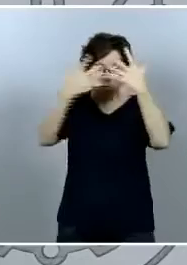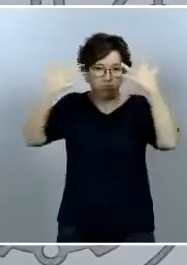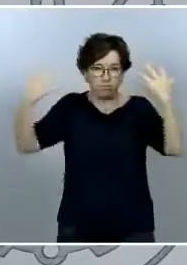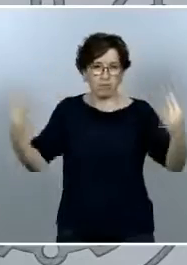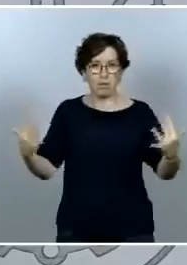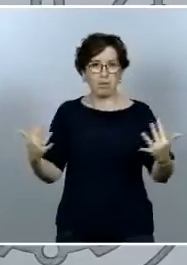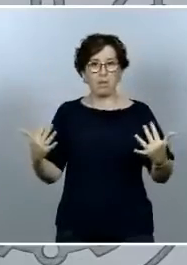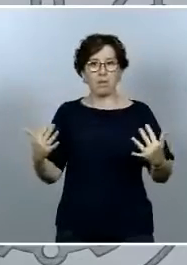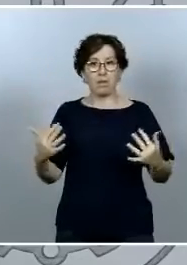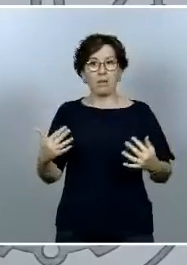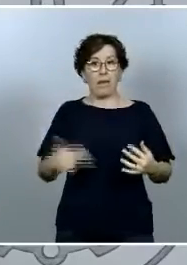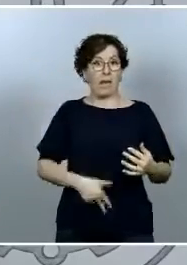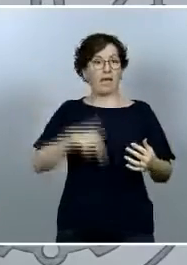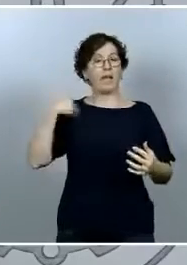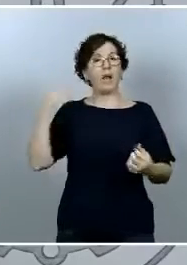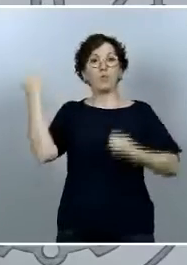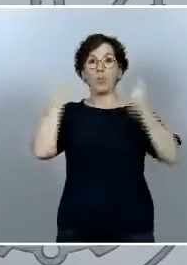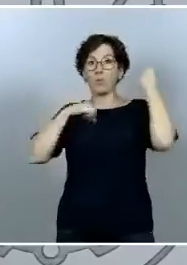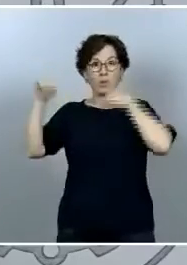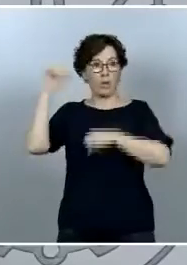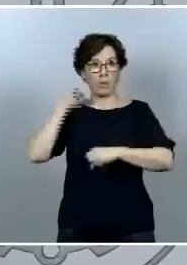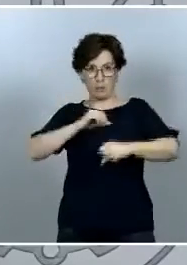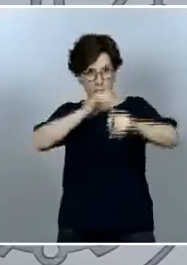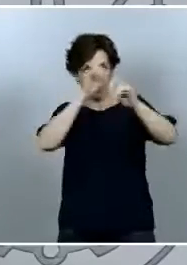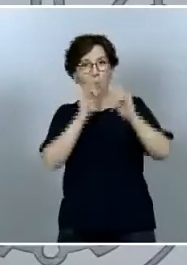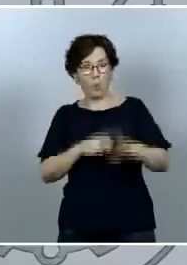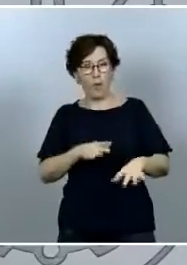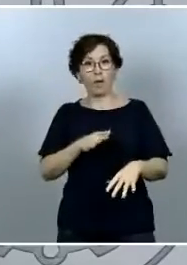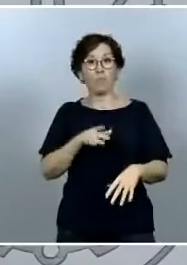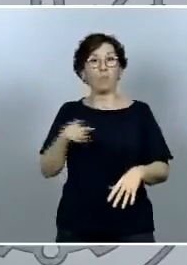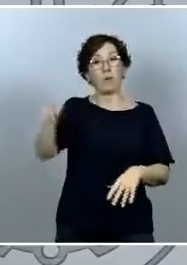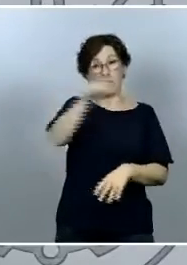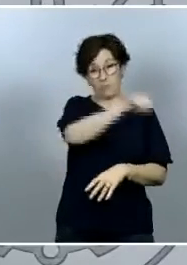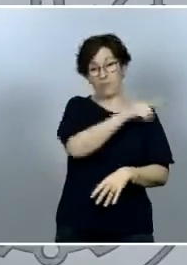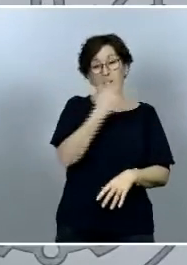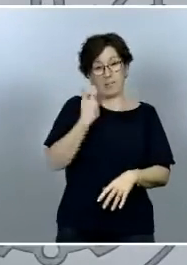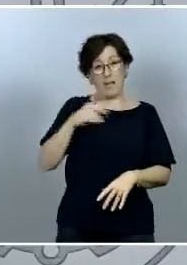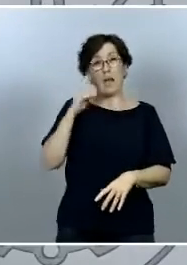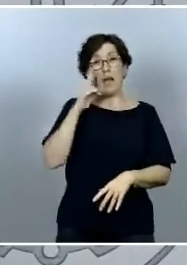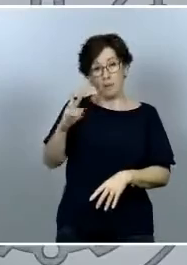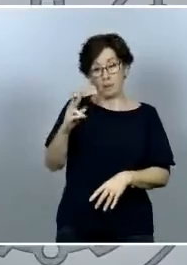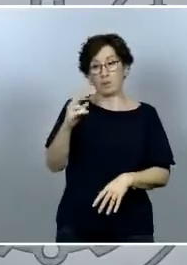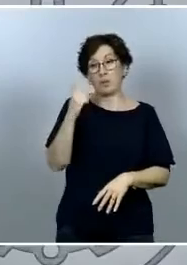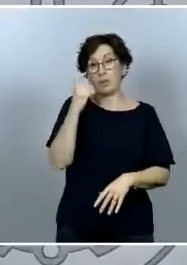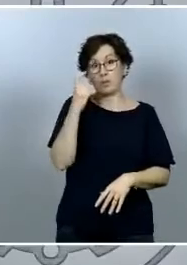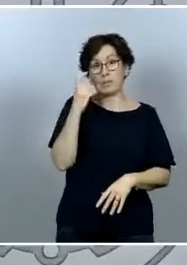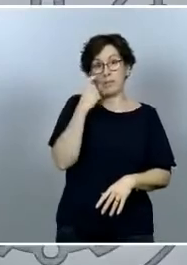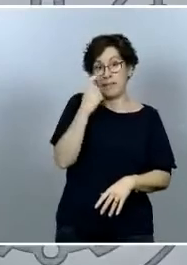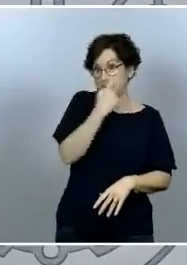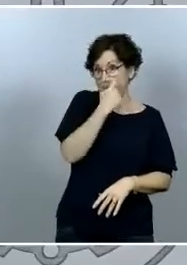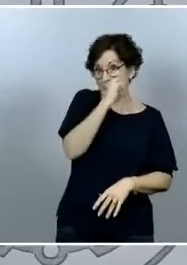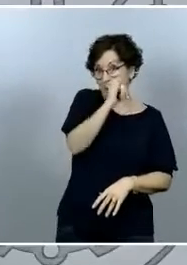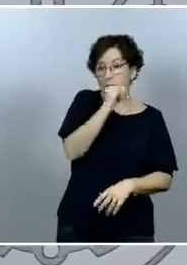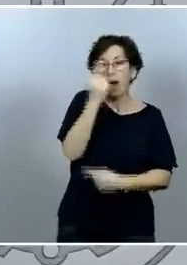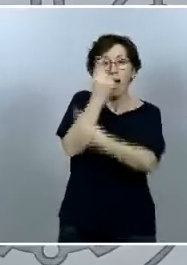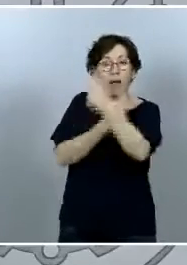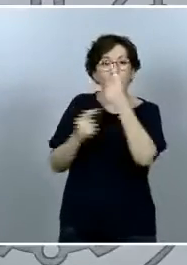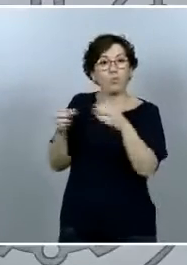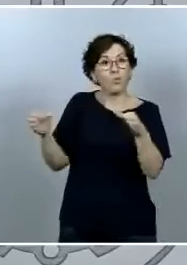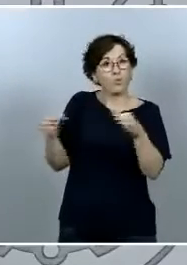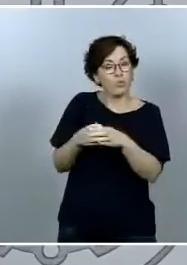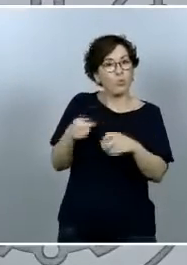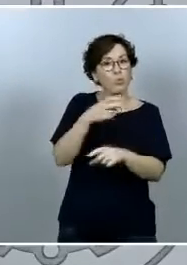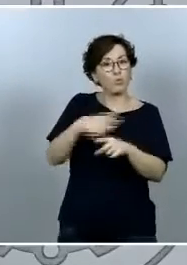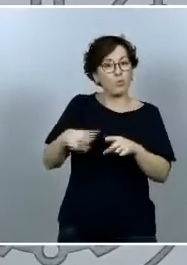así aunque como ustedes han podido observar y son testigos en persona propia hay determinados grupos políticos que su interés es hacer